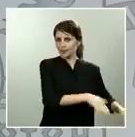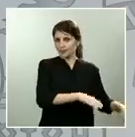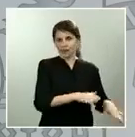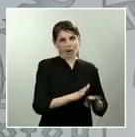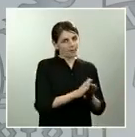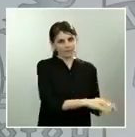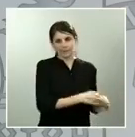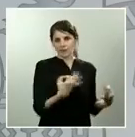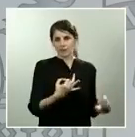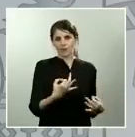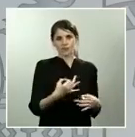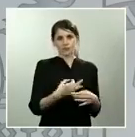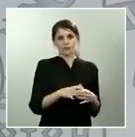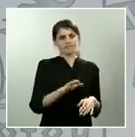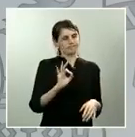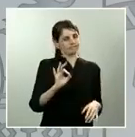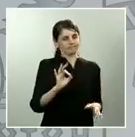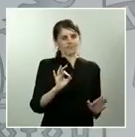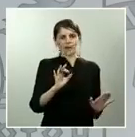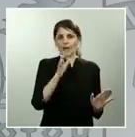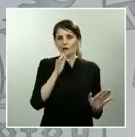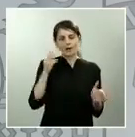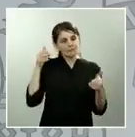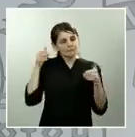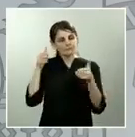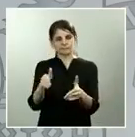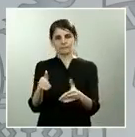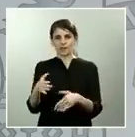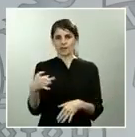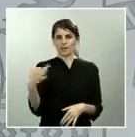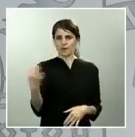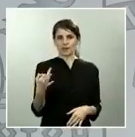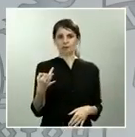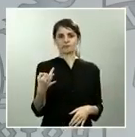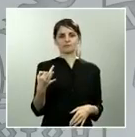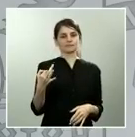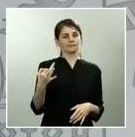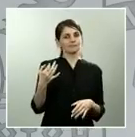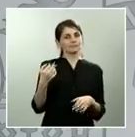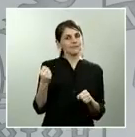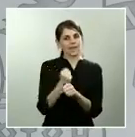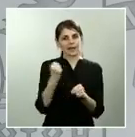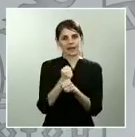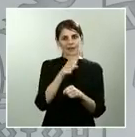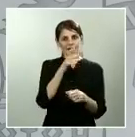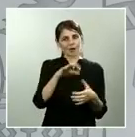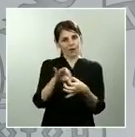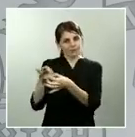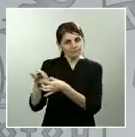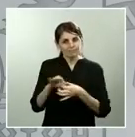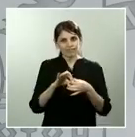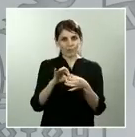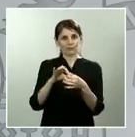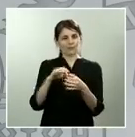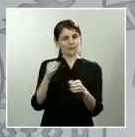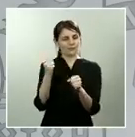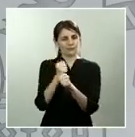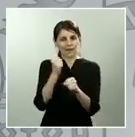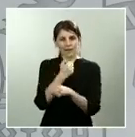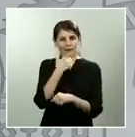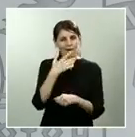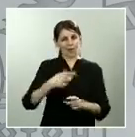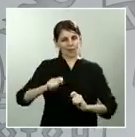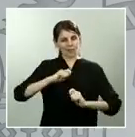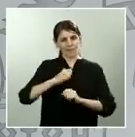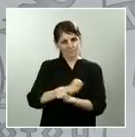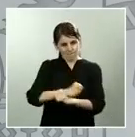se expresan y que nos concentremos en aquellas tareas que nos unen, en aquellas en las que juntos somos más fuertes y que, en definitiva, pueden